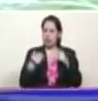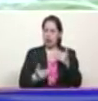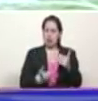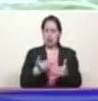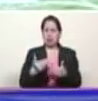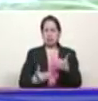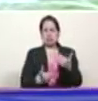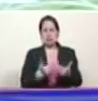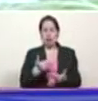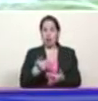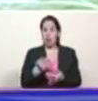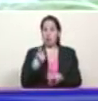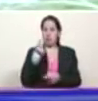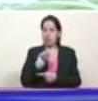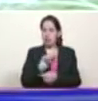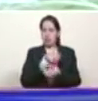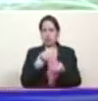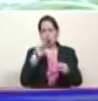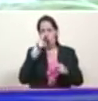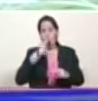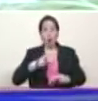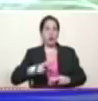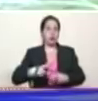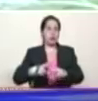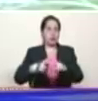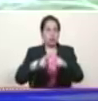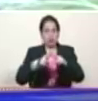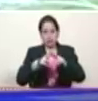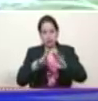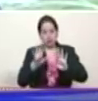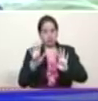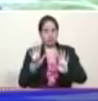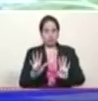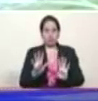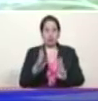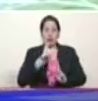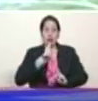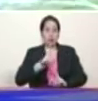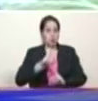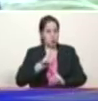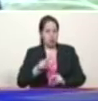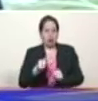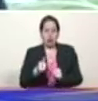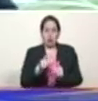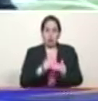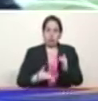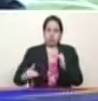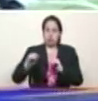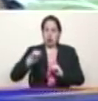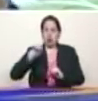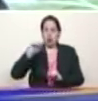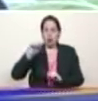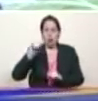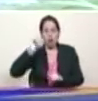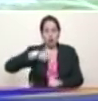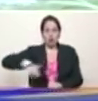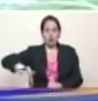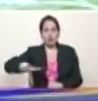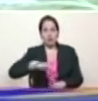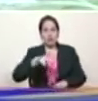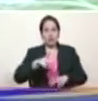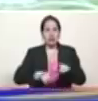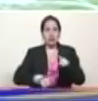cada vez más eficiencia más honestidad más eficacia más resultados más logros en el campo de la economía de los motores